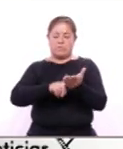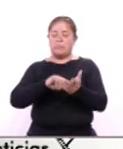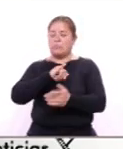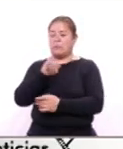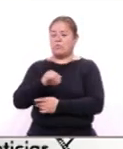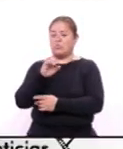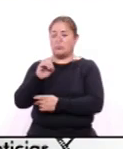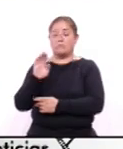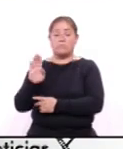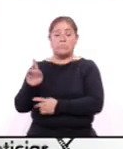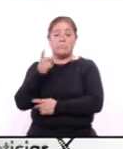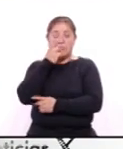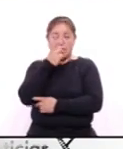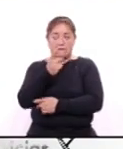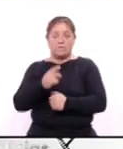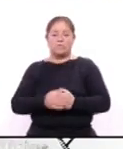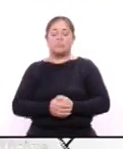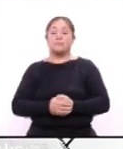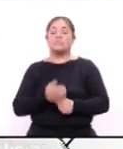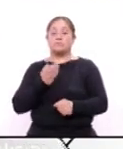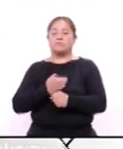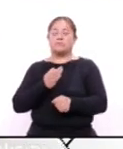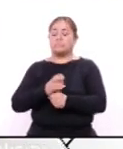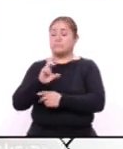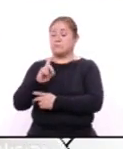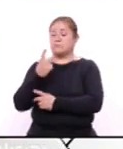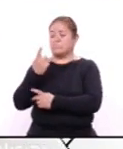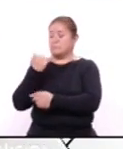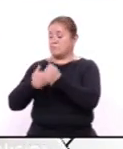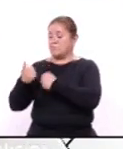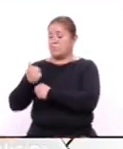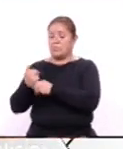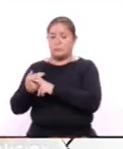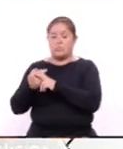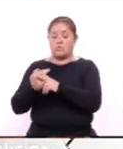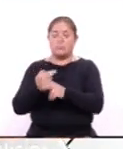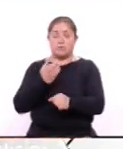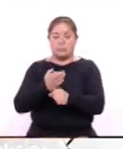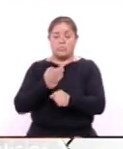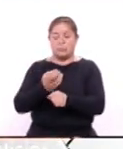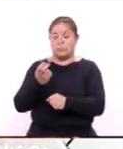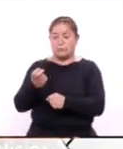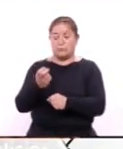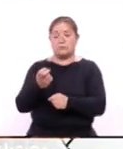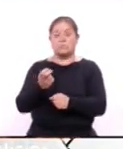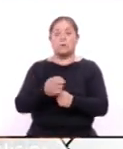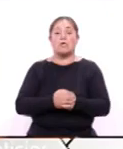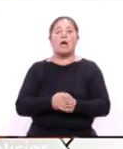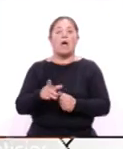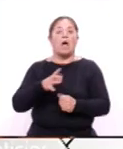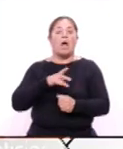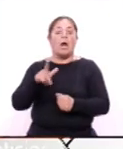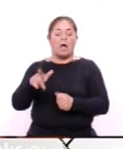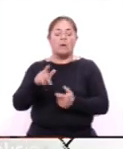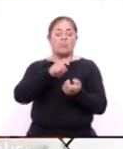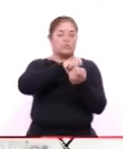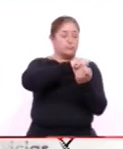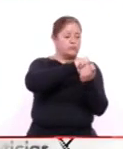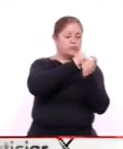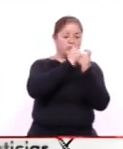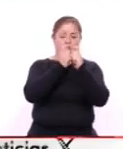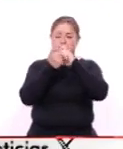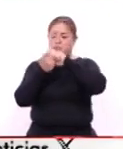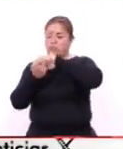Brastefer mencionó que a lo largo de estos 31 años este organismo autónomo ha sido objeto de un proceso de transformación